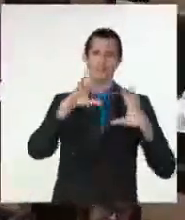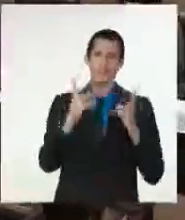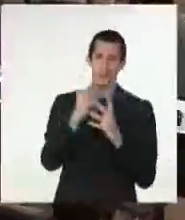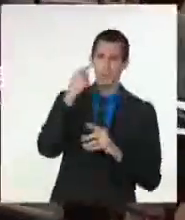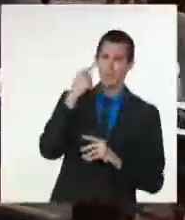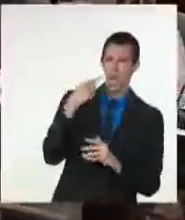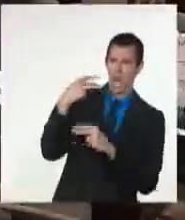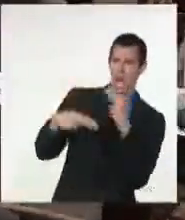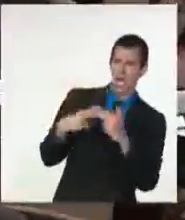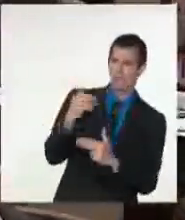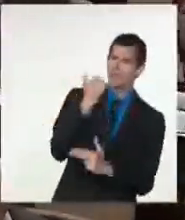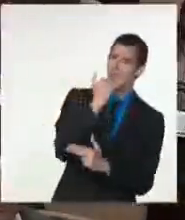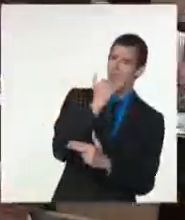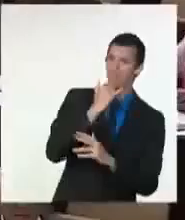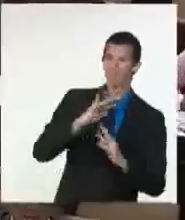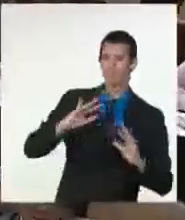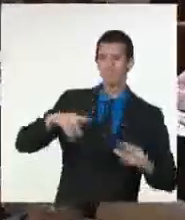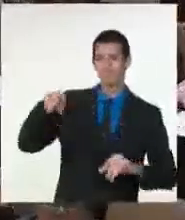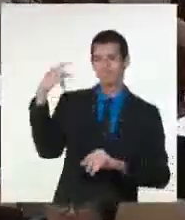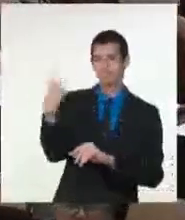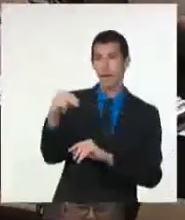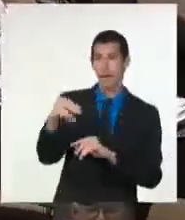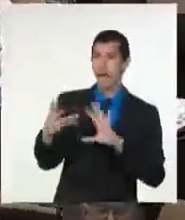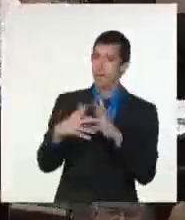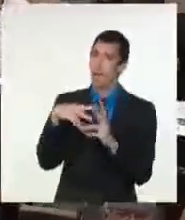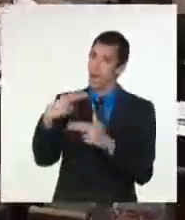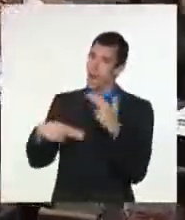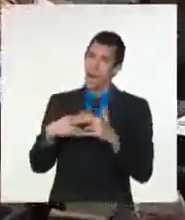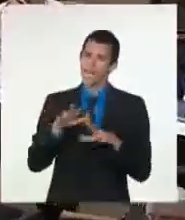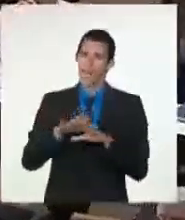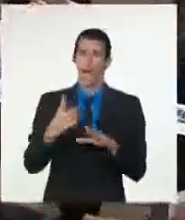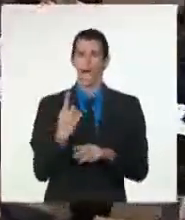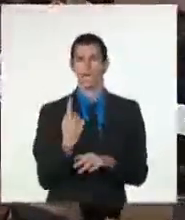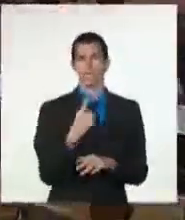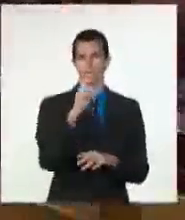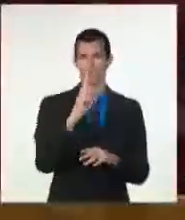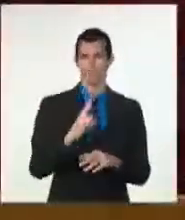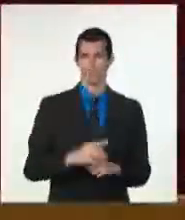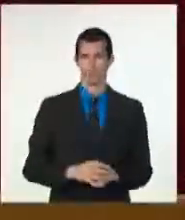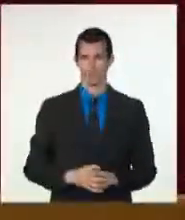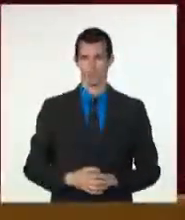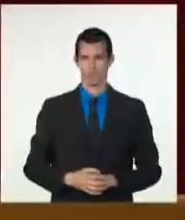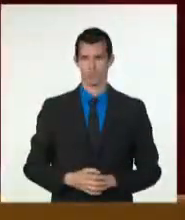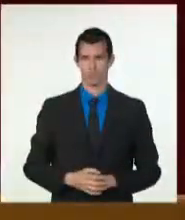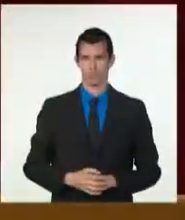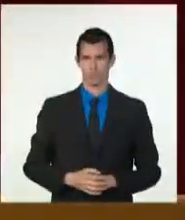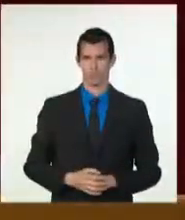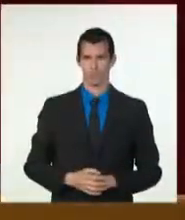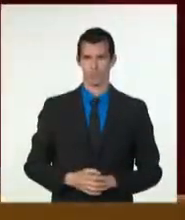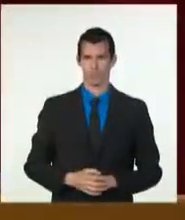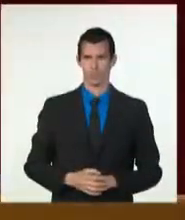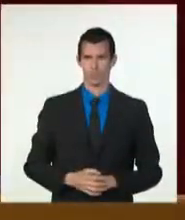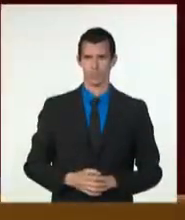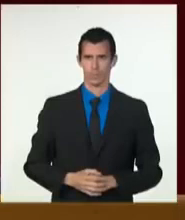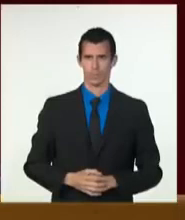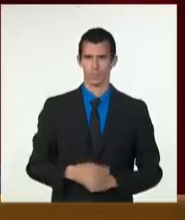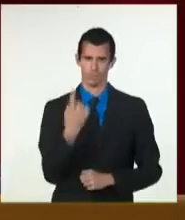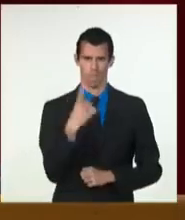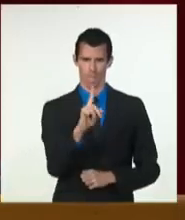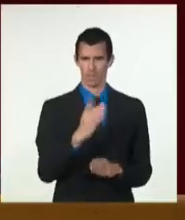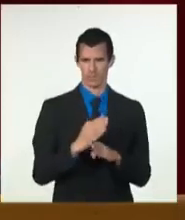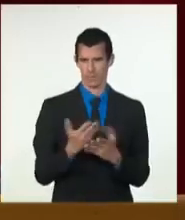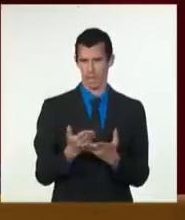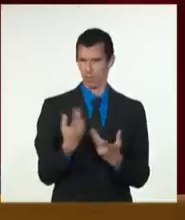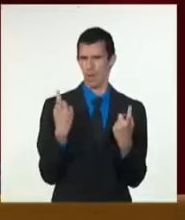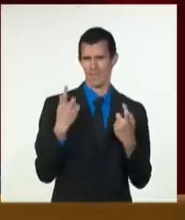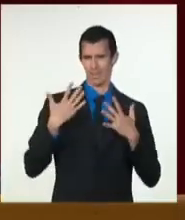disciplinarias, así como fortalece el mando único. Las sesiones de trabajo de las comisiones permanentes en este